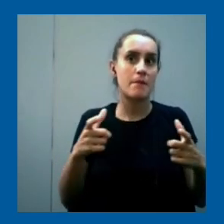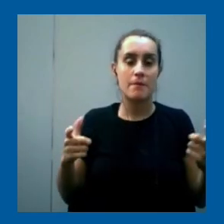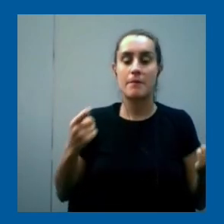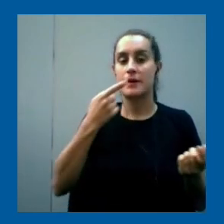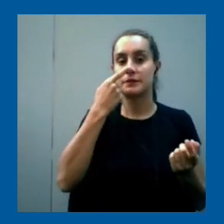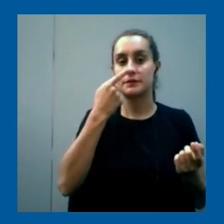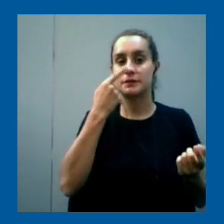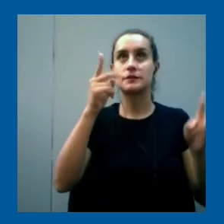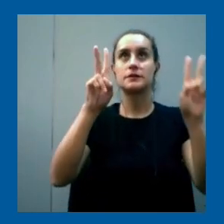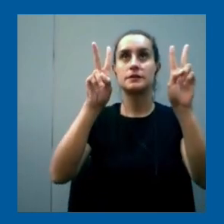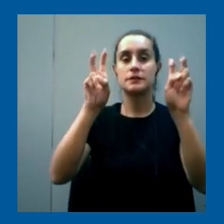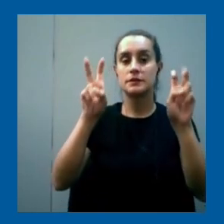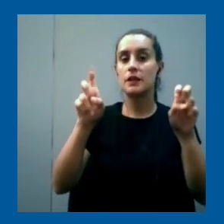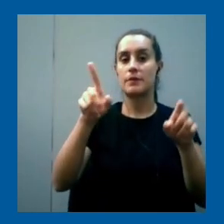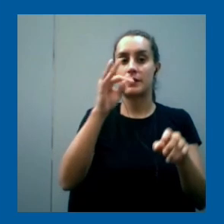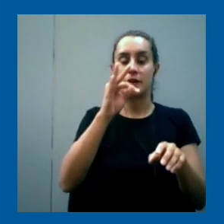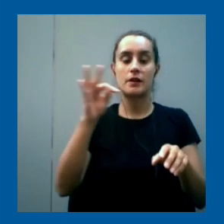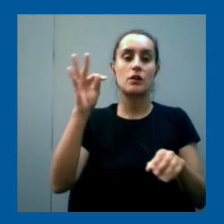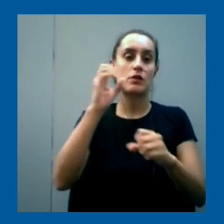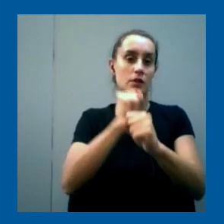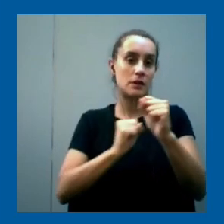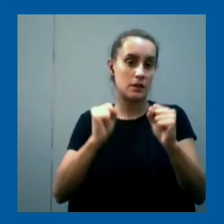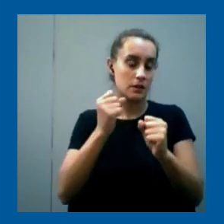en cada una de esas ramas entonces ahí